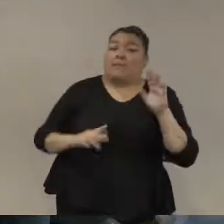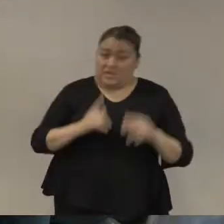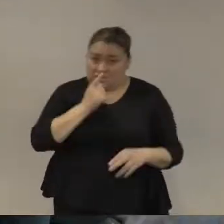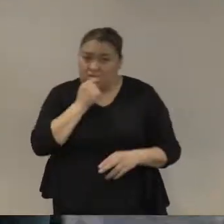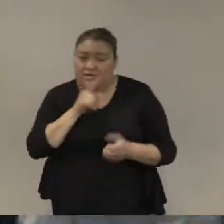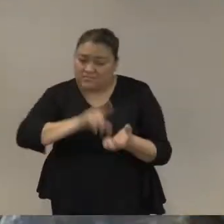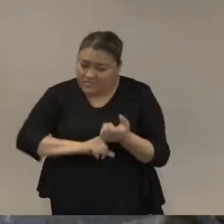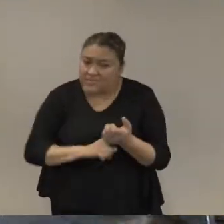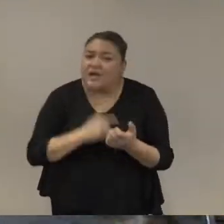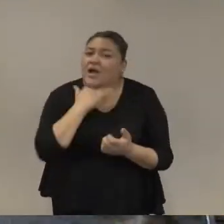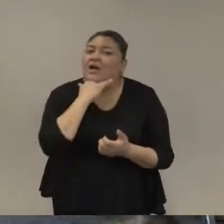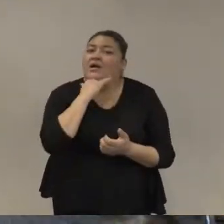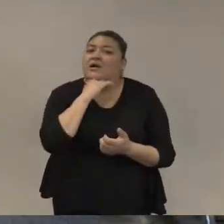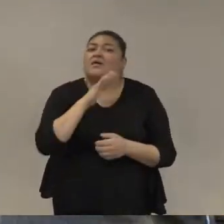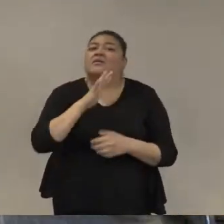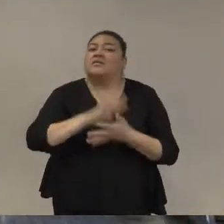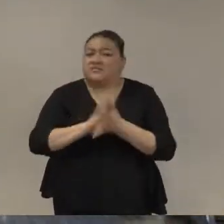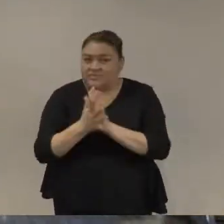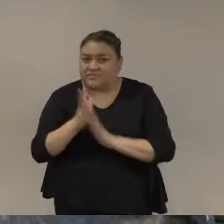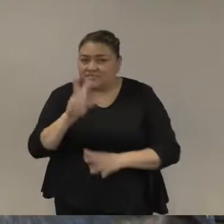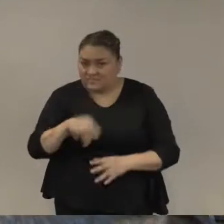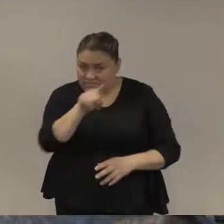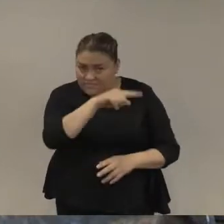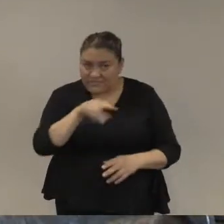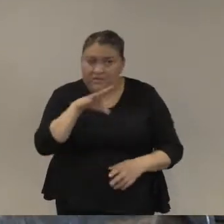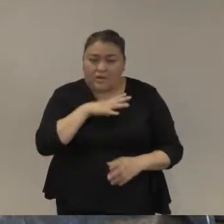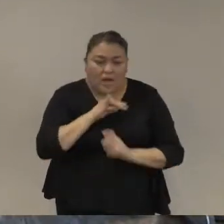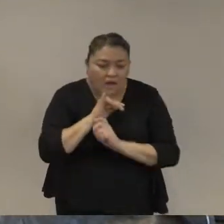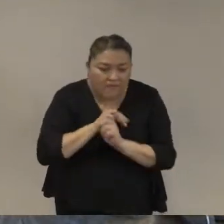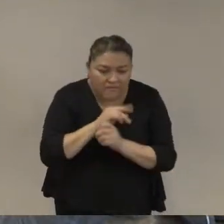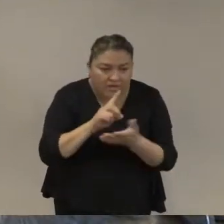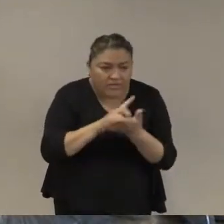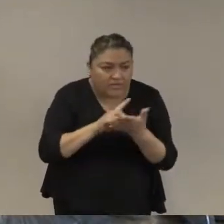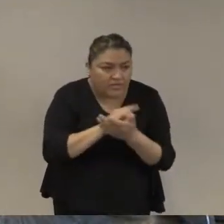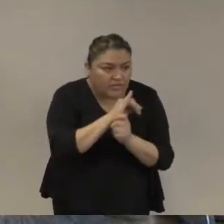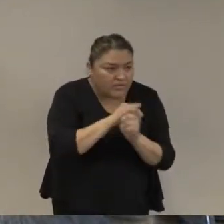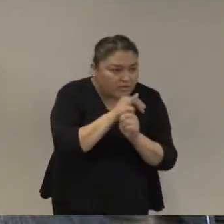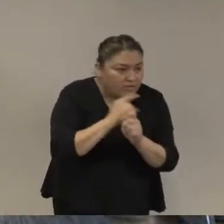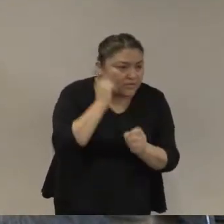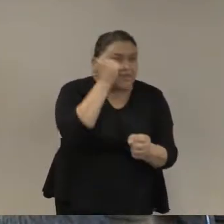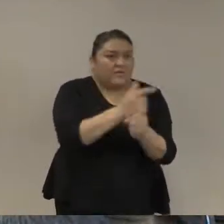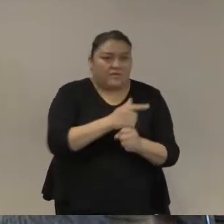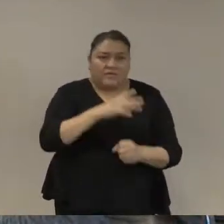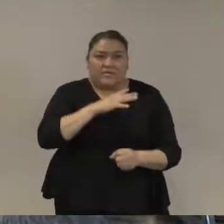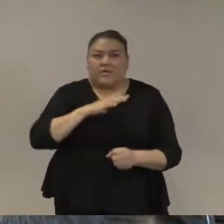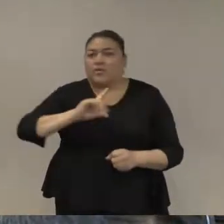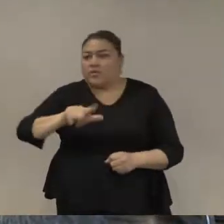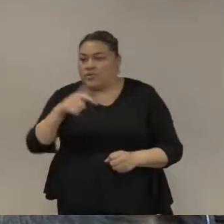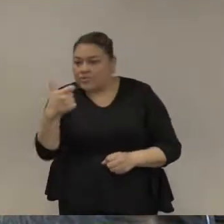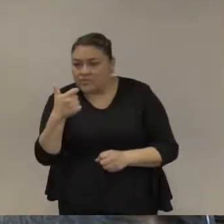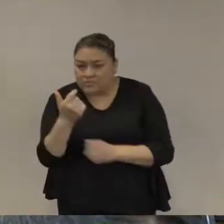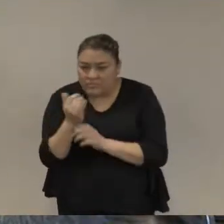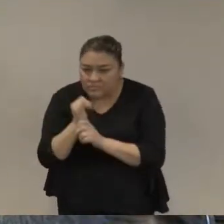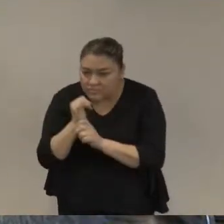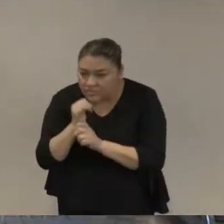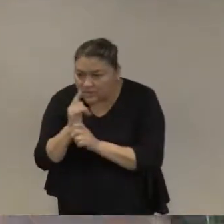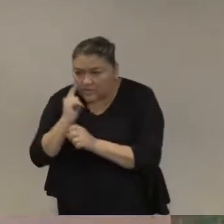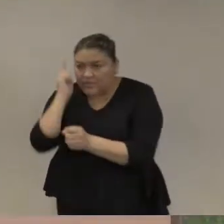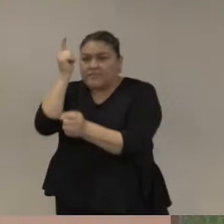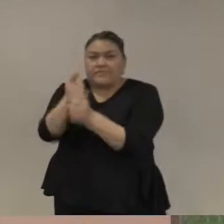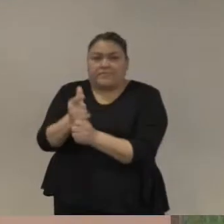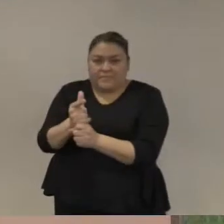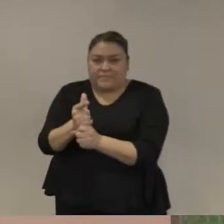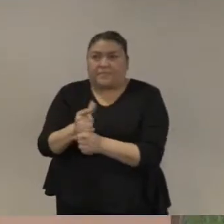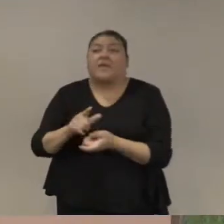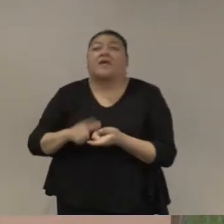como dicen en the wire si sigues las drogas vas a encontrar drogas si sigues el dinero los flujos financieros uno